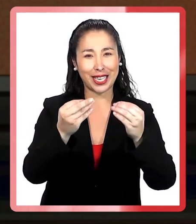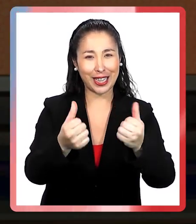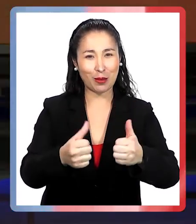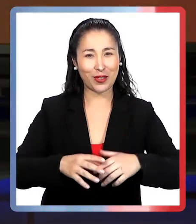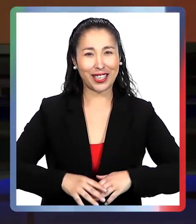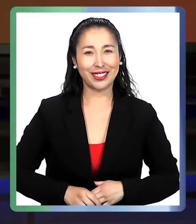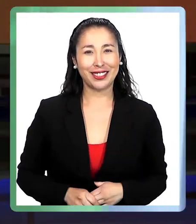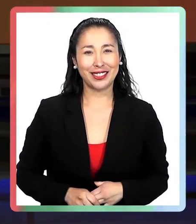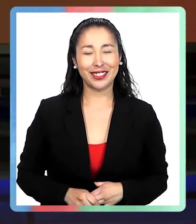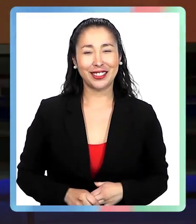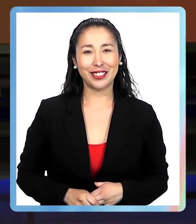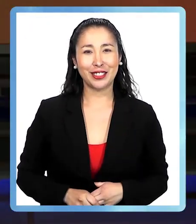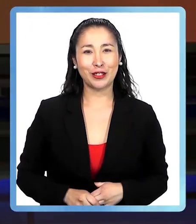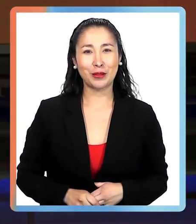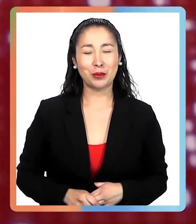muy bien.